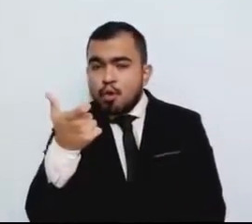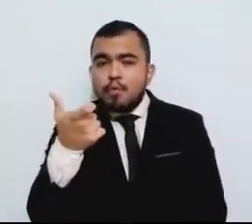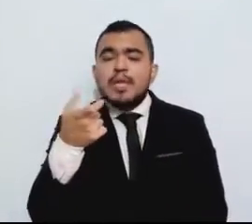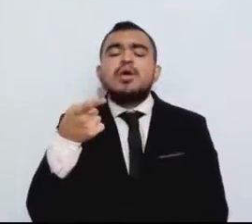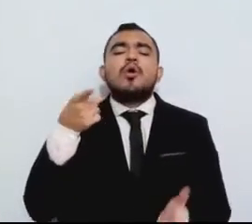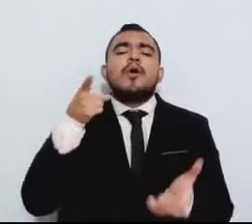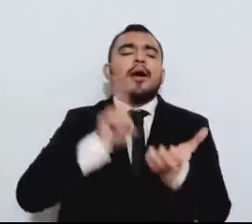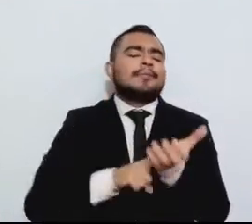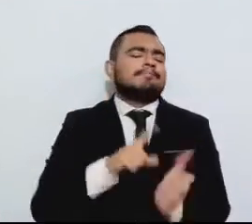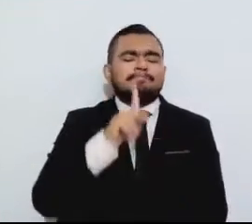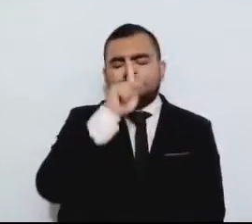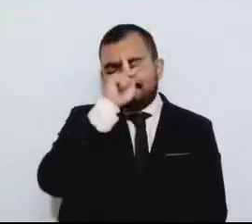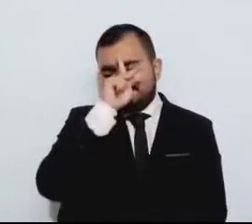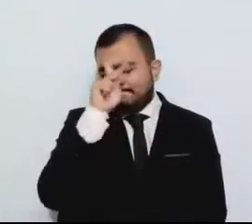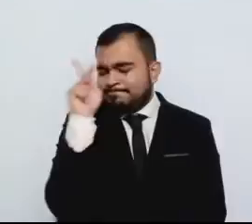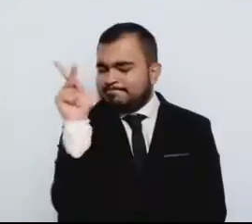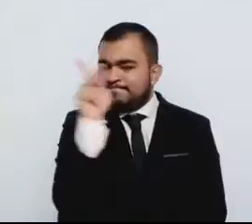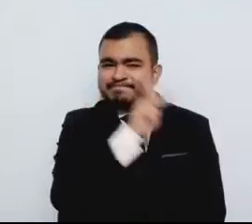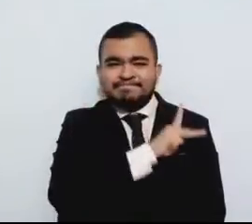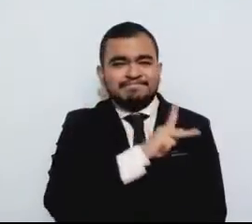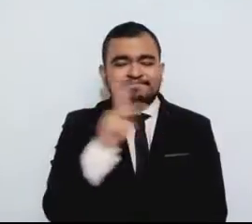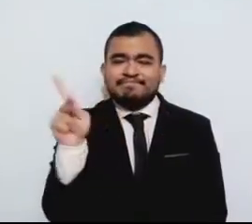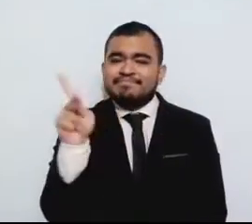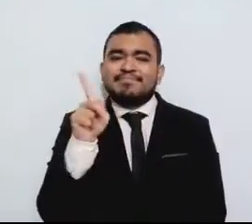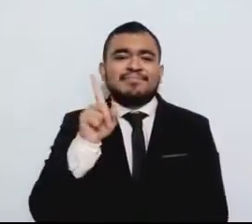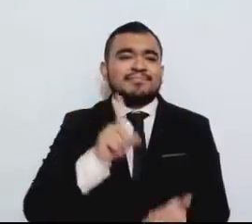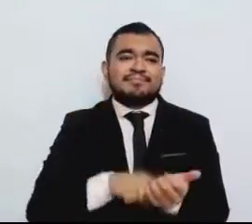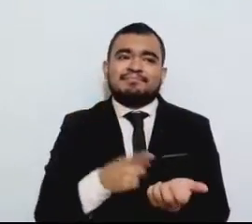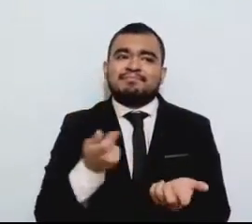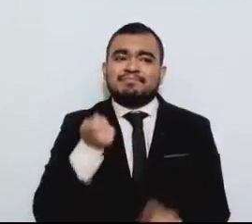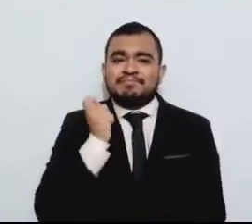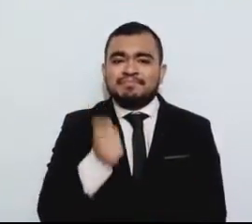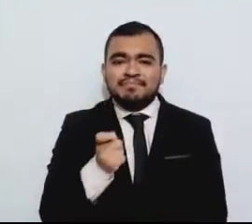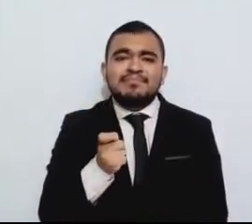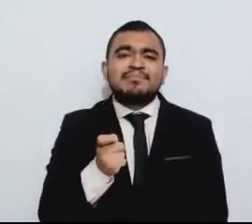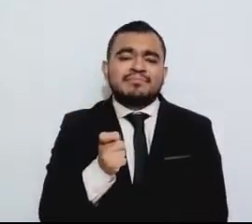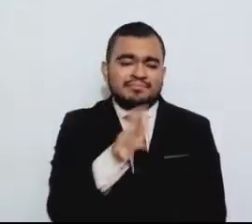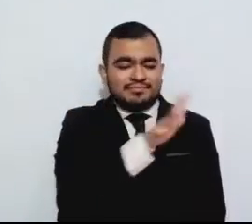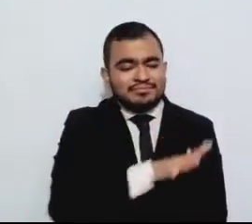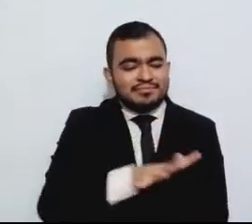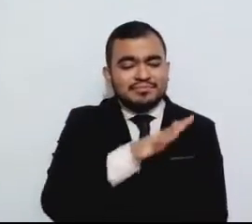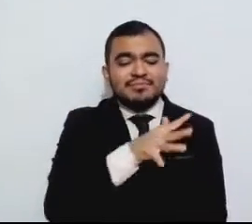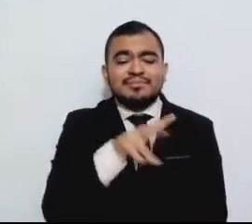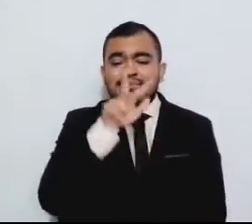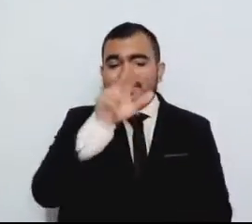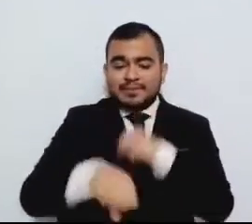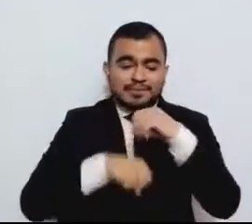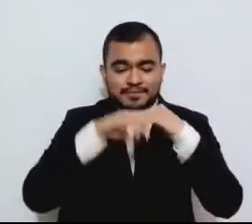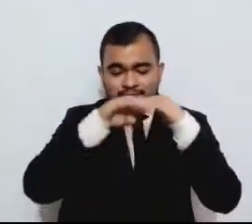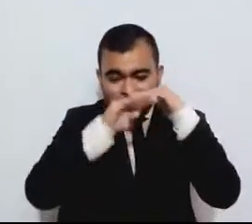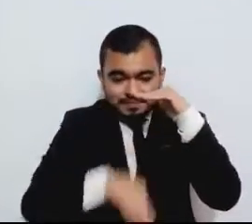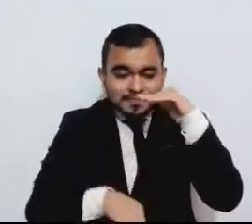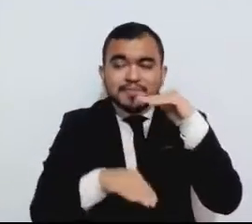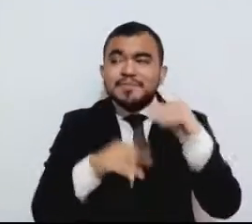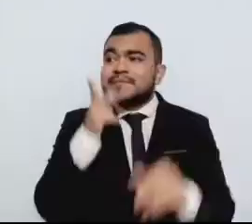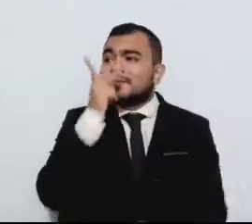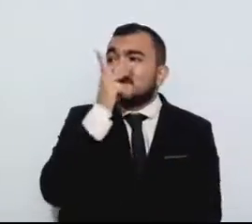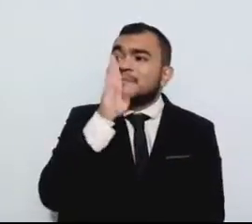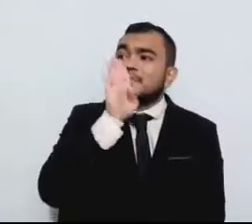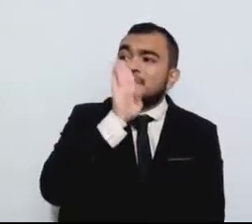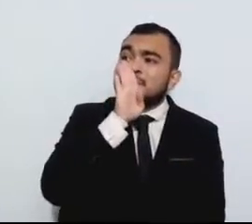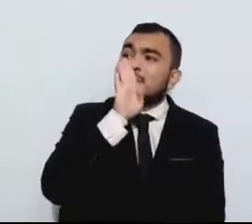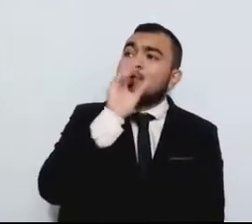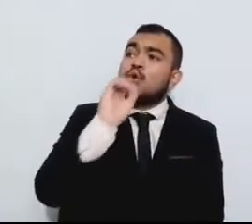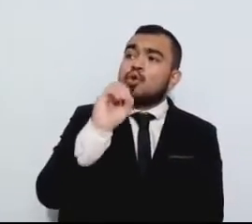terribles en rubros como el destino de muchas y muchos menores de edad, al perder a sus padres o tutores.